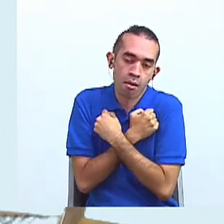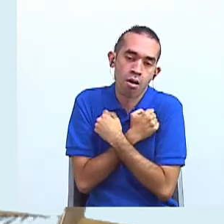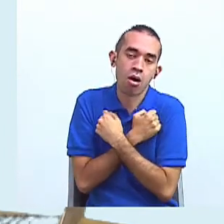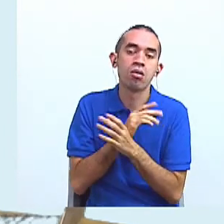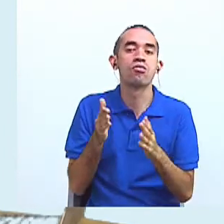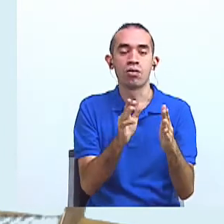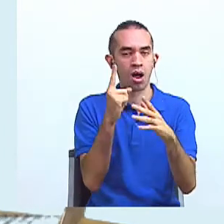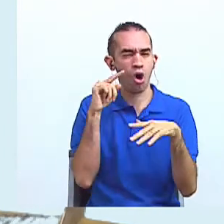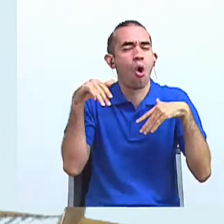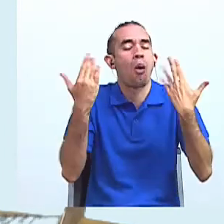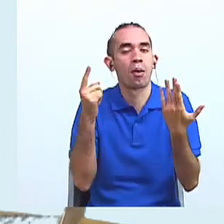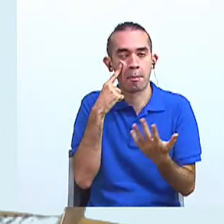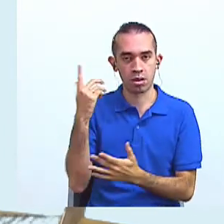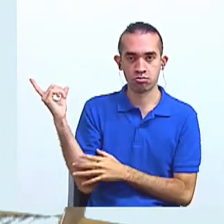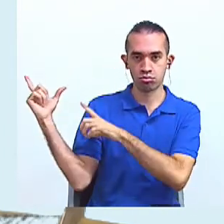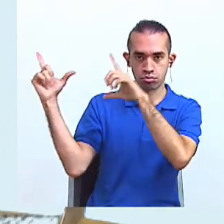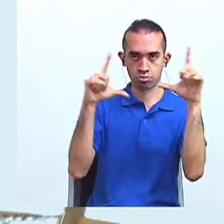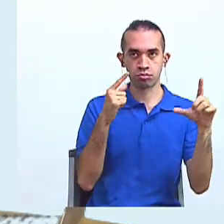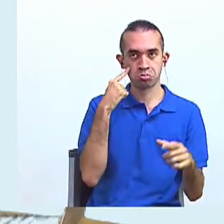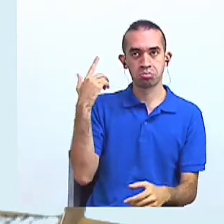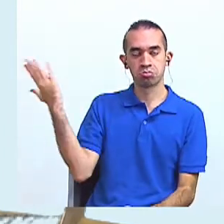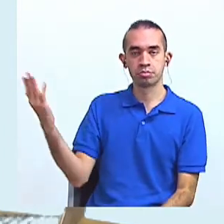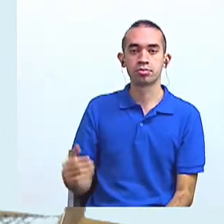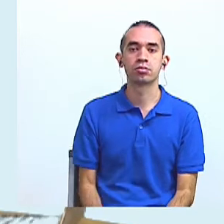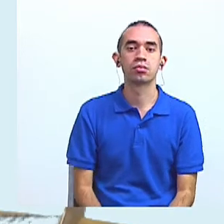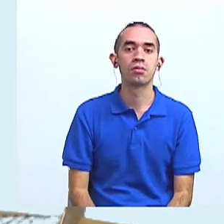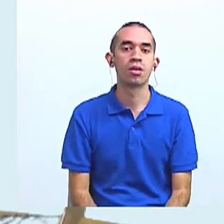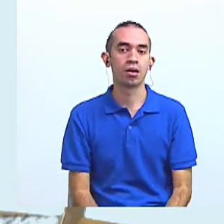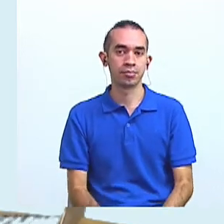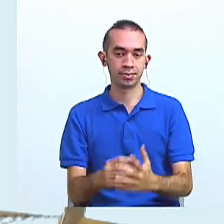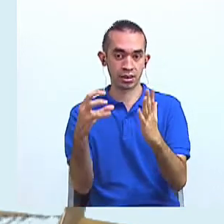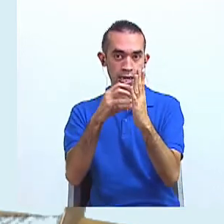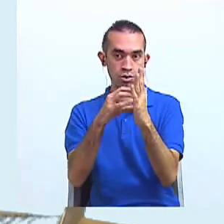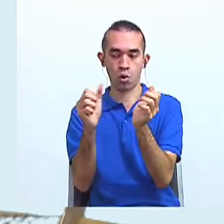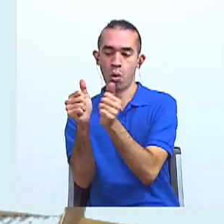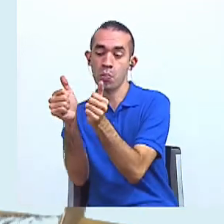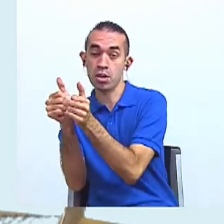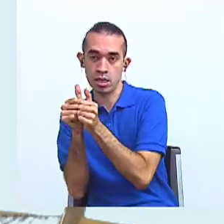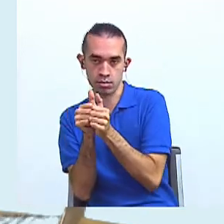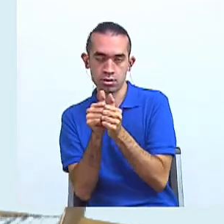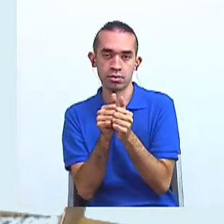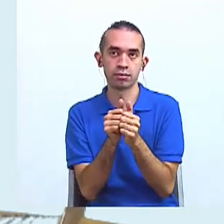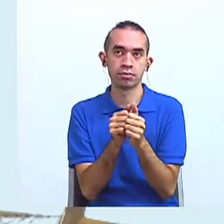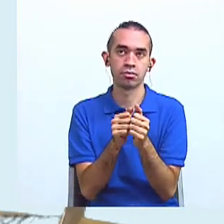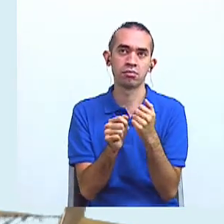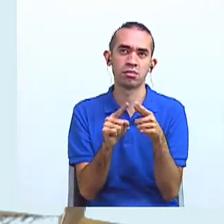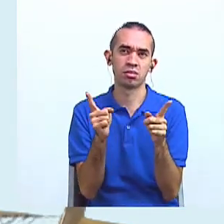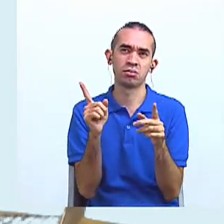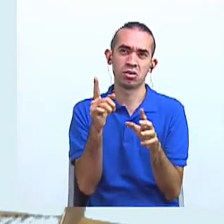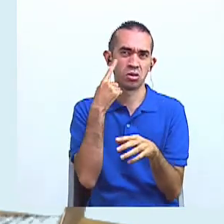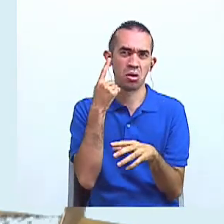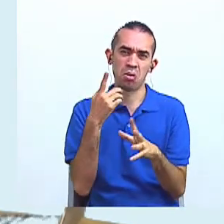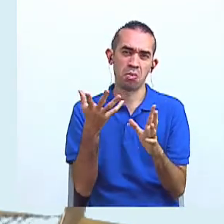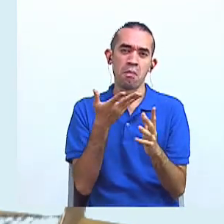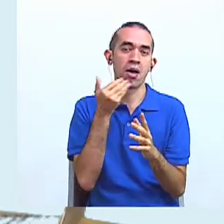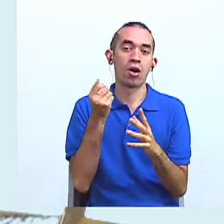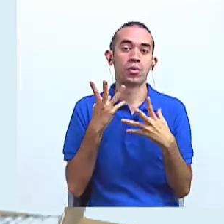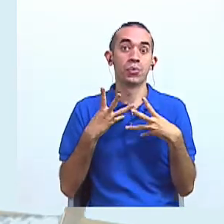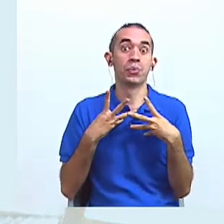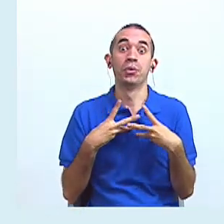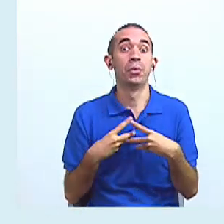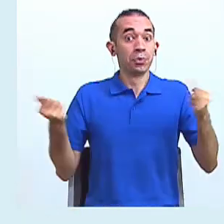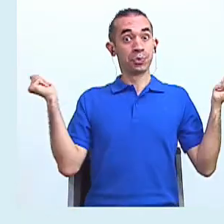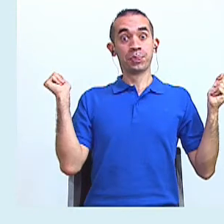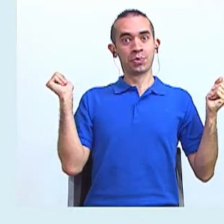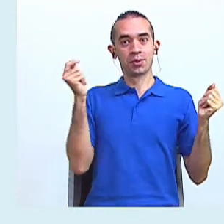presentación. Sí. Vamos a ver los paratextos. Pero yo creo que aquí yo estoy de más. Así que yo creo que me voy a desaparecer